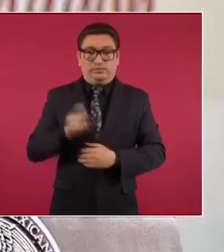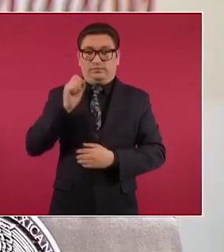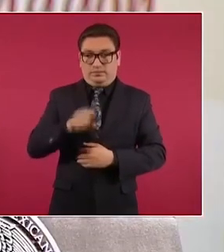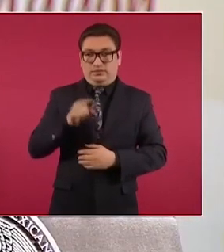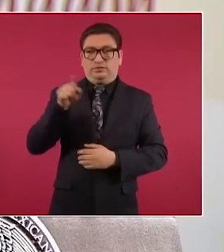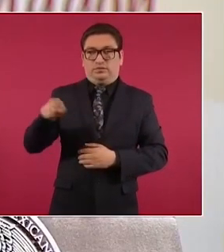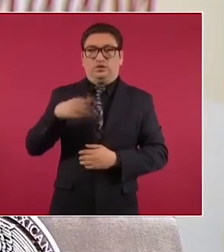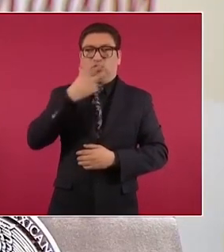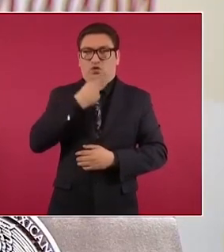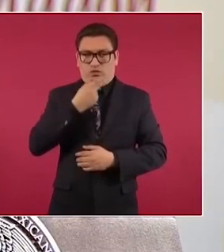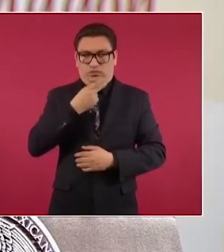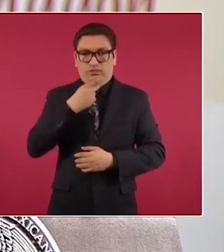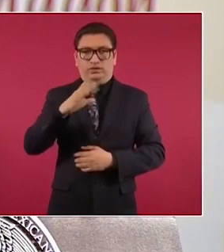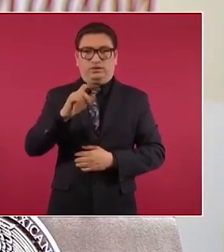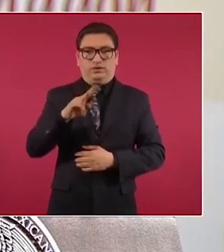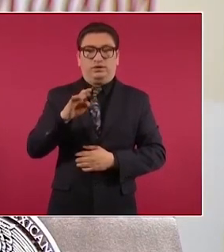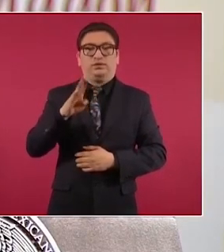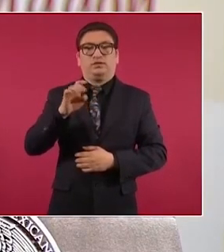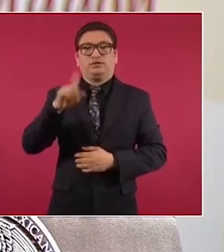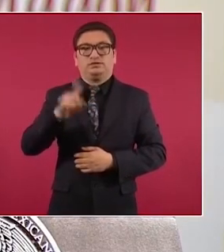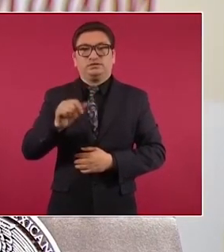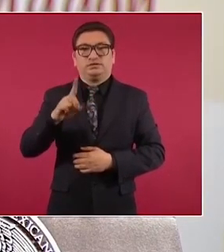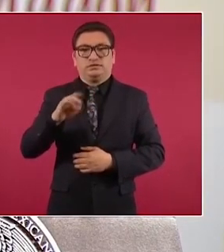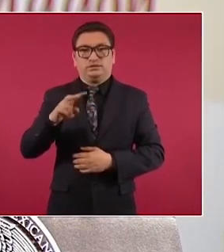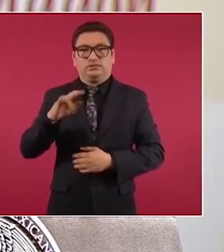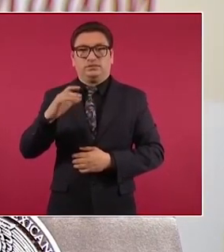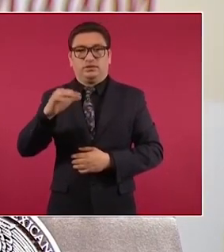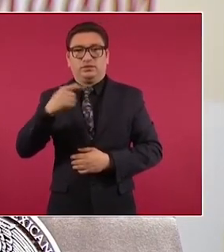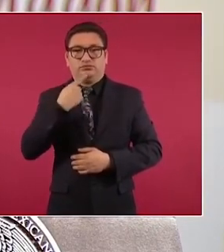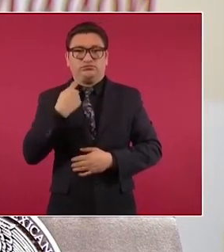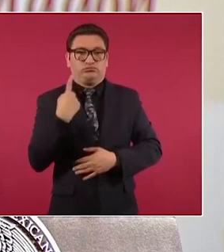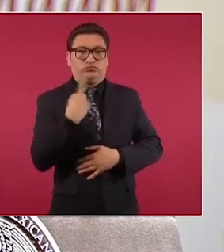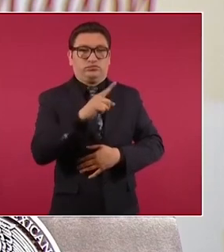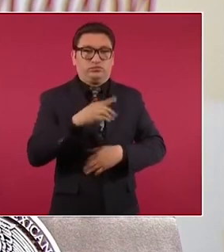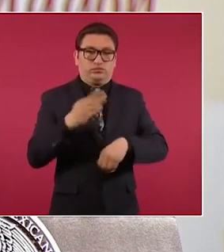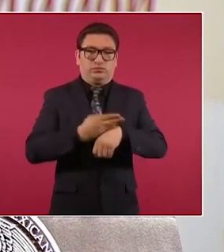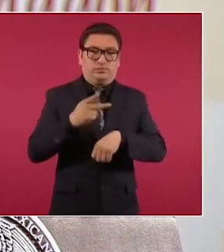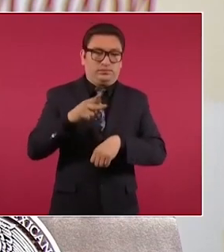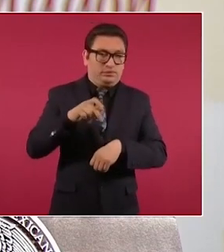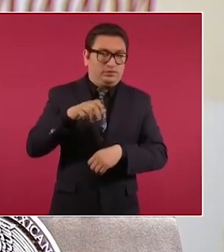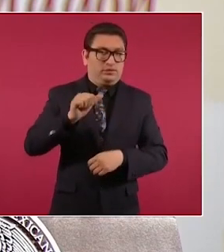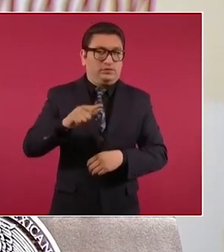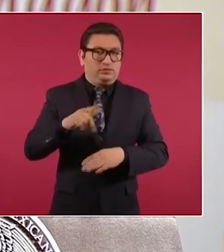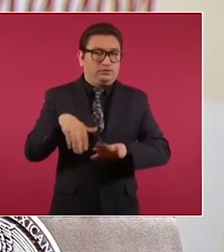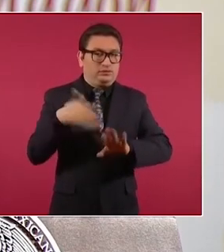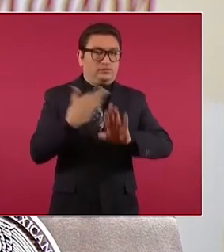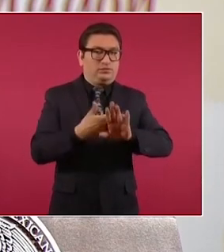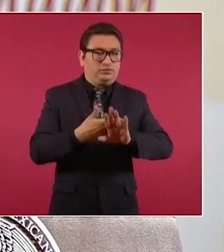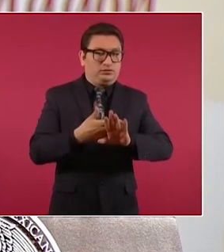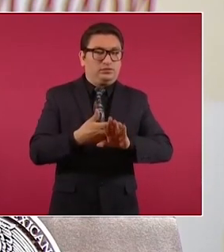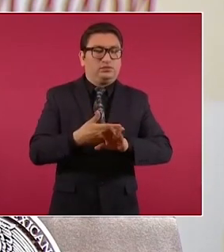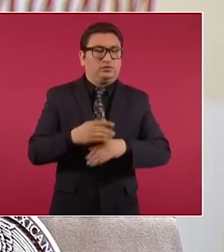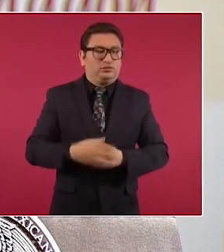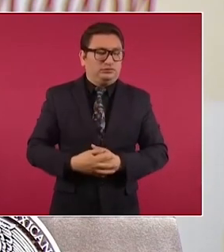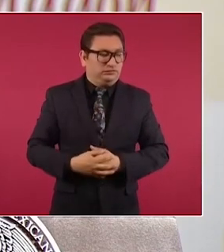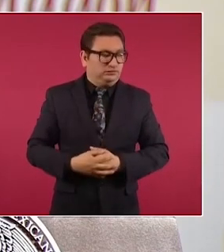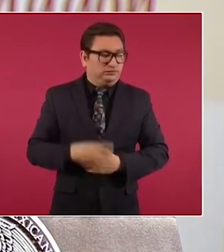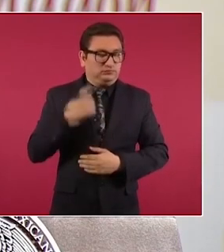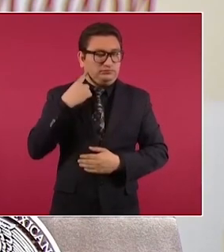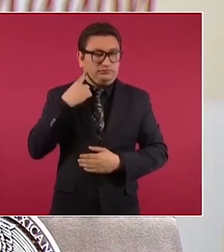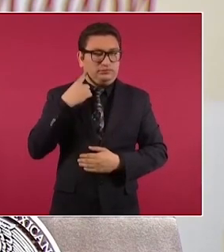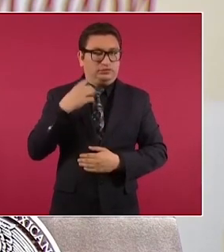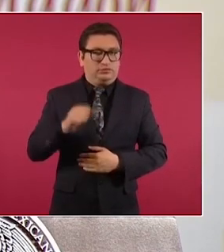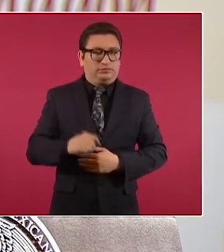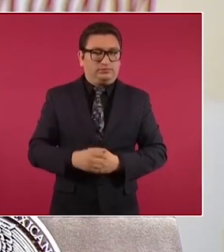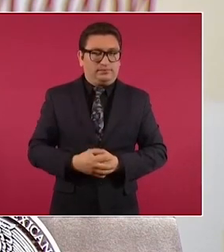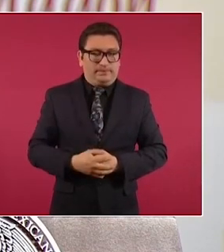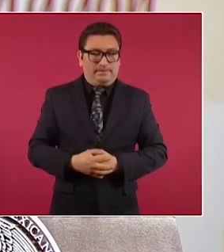de Vaca por estos hechos interpuso también una denuncia penal en contra del juez que promovió la primer orden de aprehensión